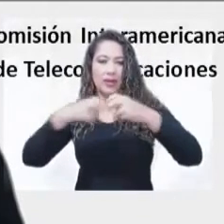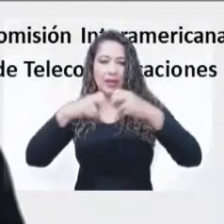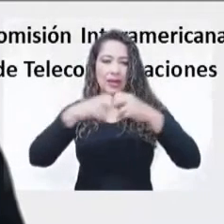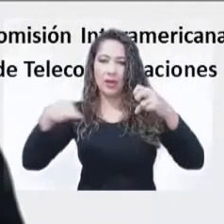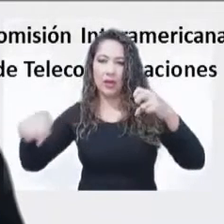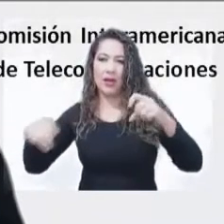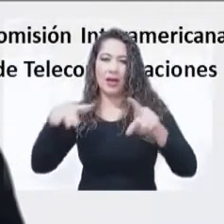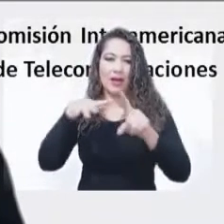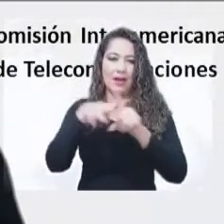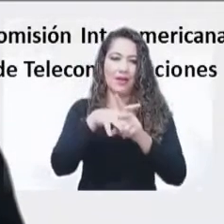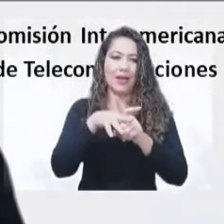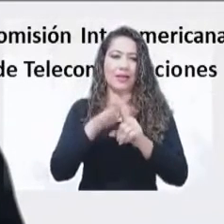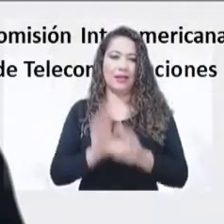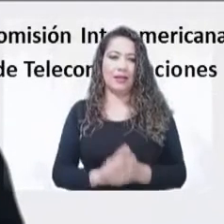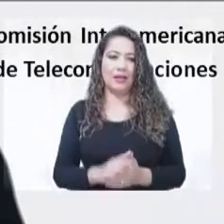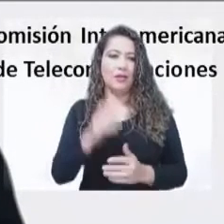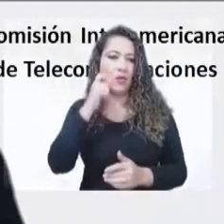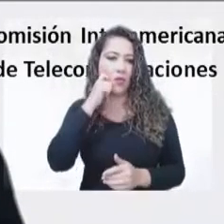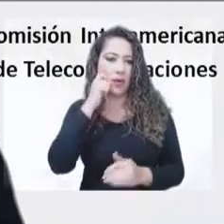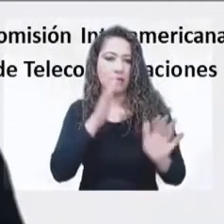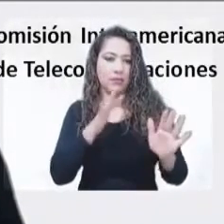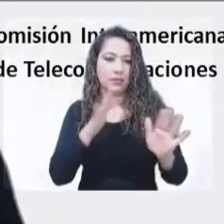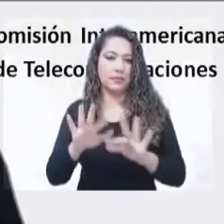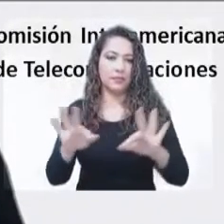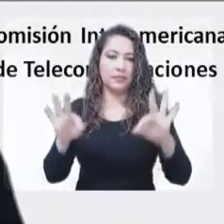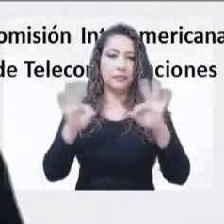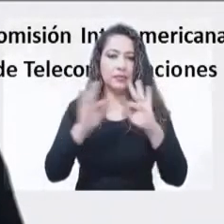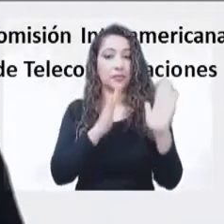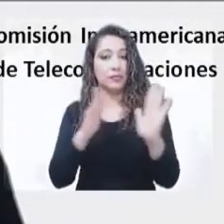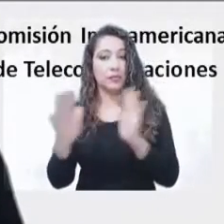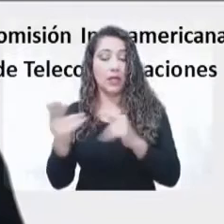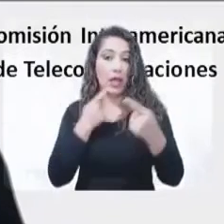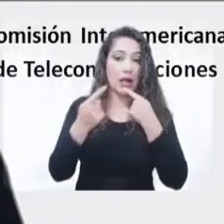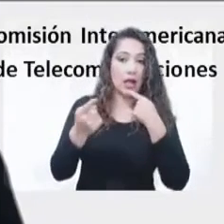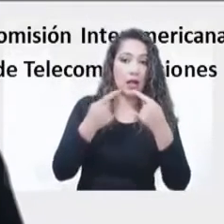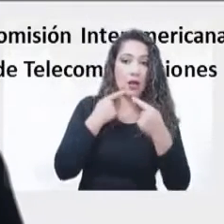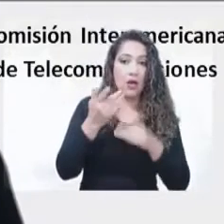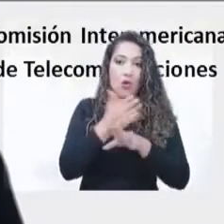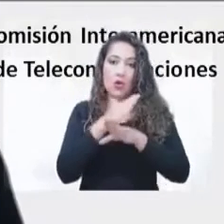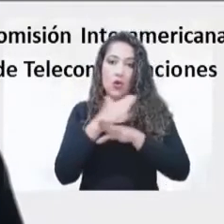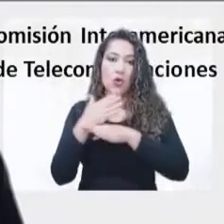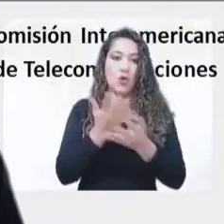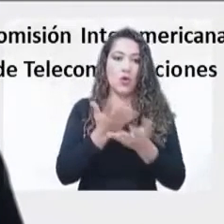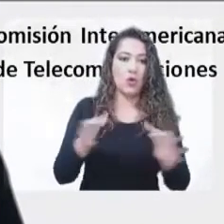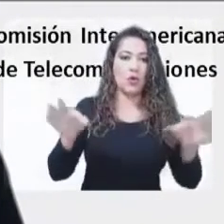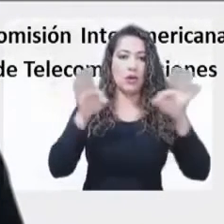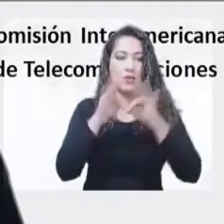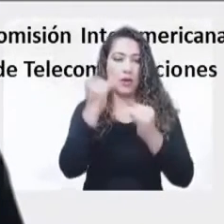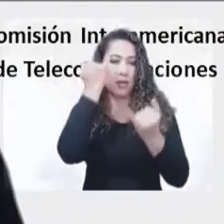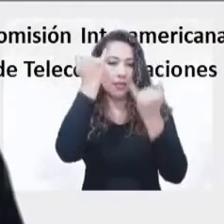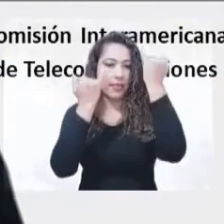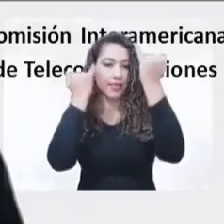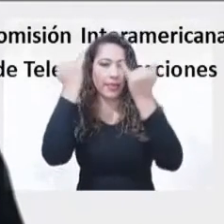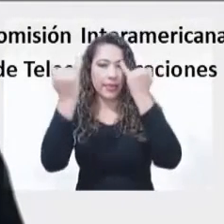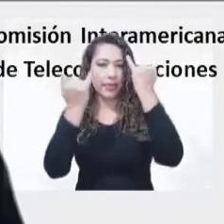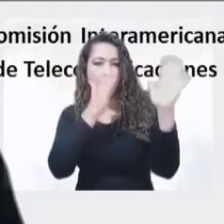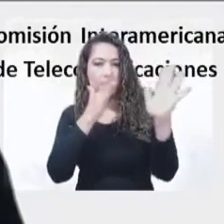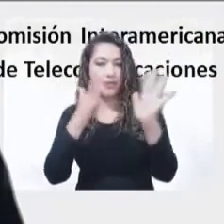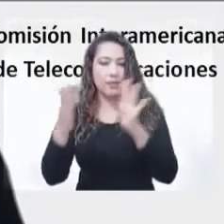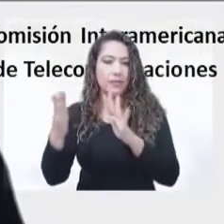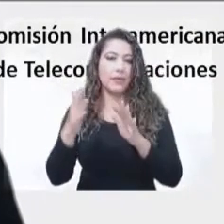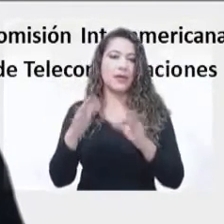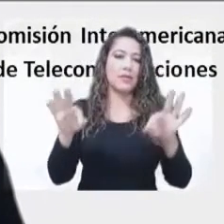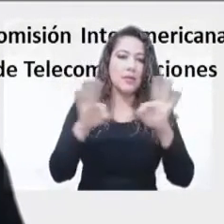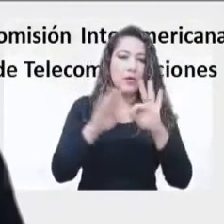humano. También el de discutir y compartir prácticas innovadoras, la gestión eficiente del espectro, el